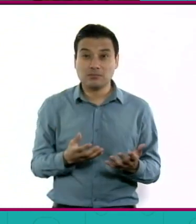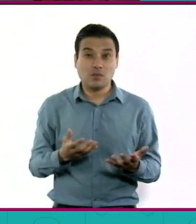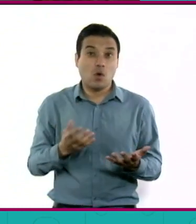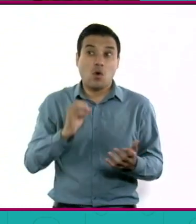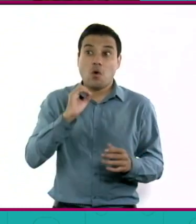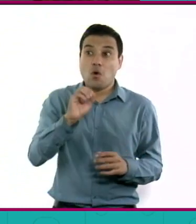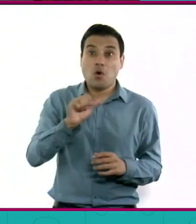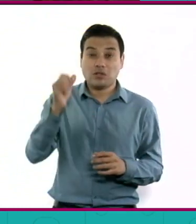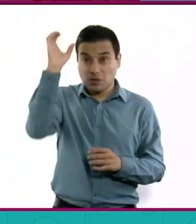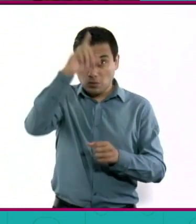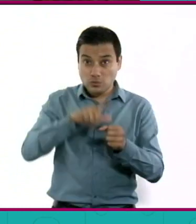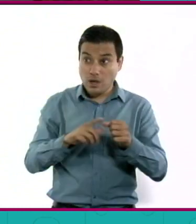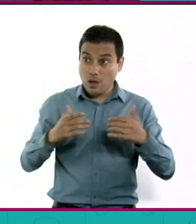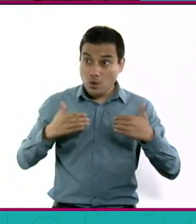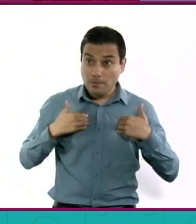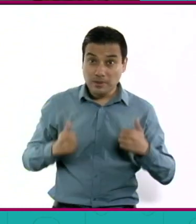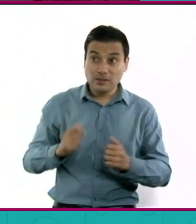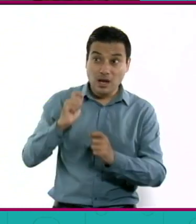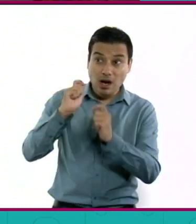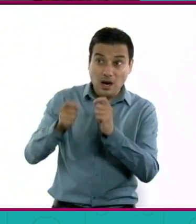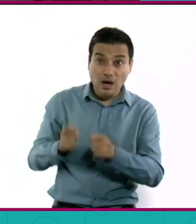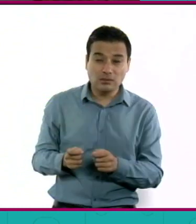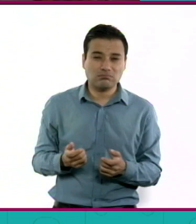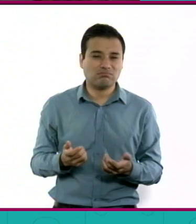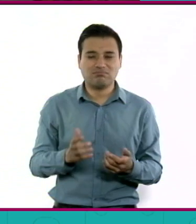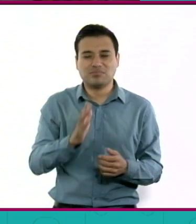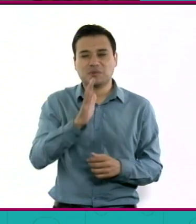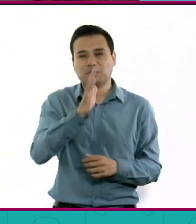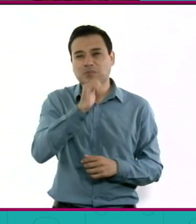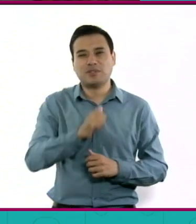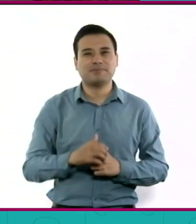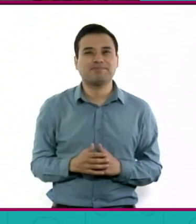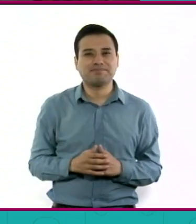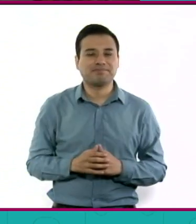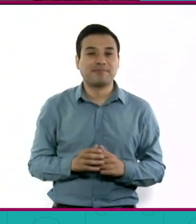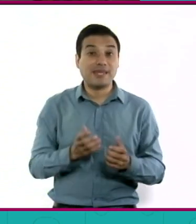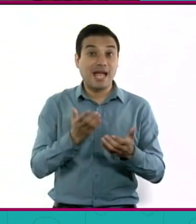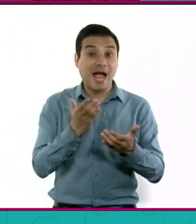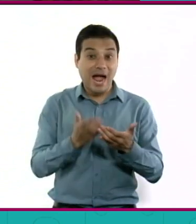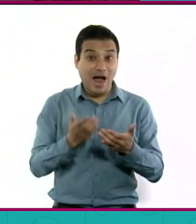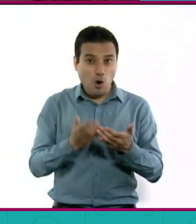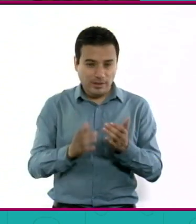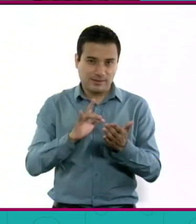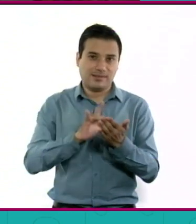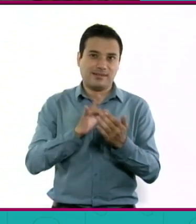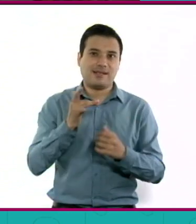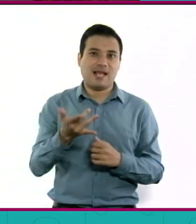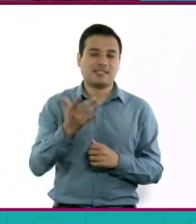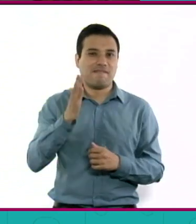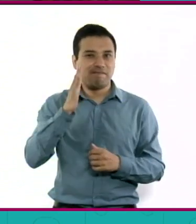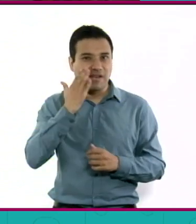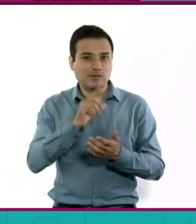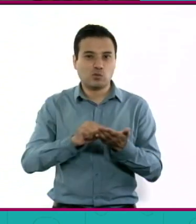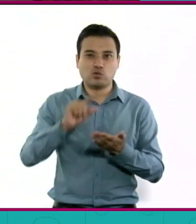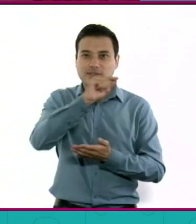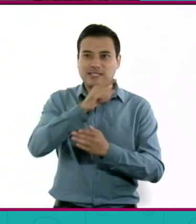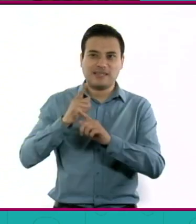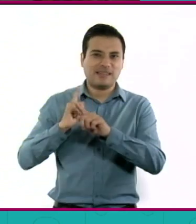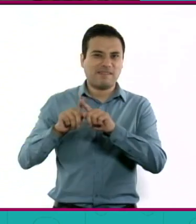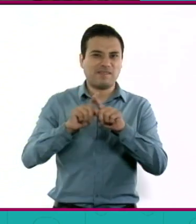entender otras culturas, ahora con los medios de comunicación o con las redes sociales puede uno estar